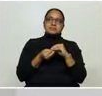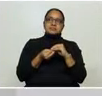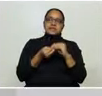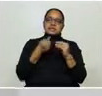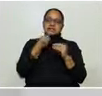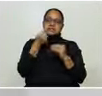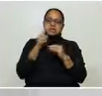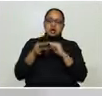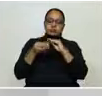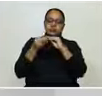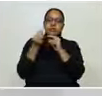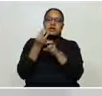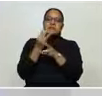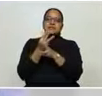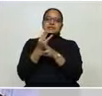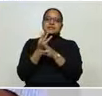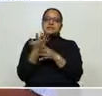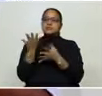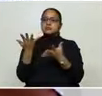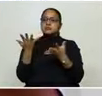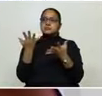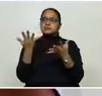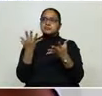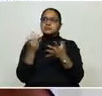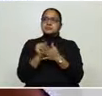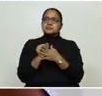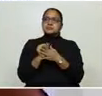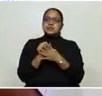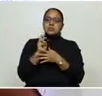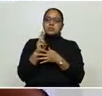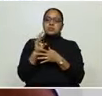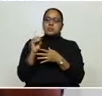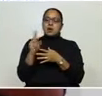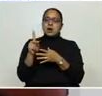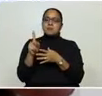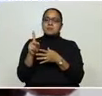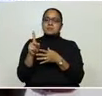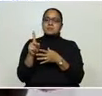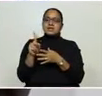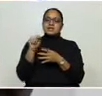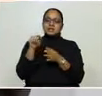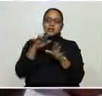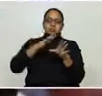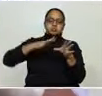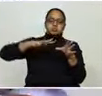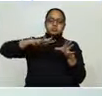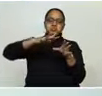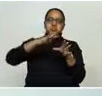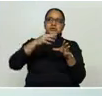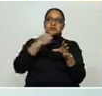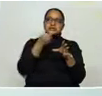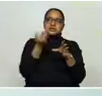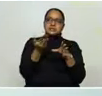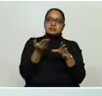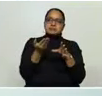matemático que utilizamos, que es el rojo, que nos dice que en un escenario grotesco,